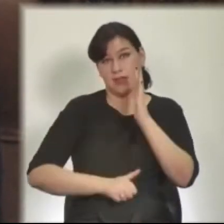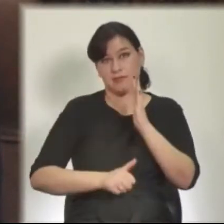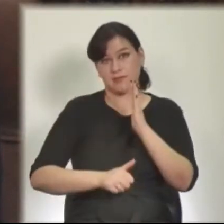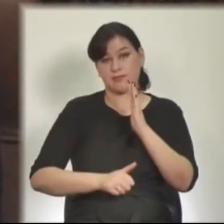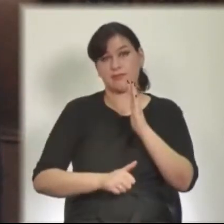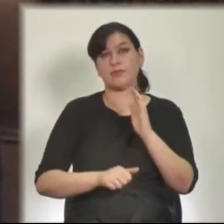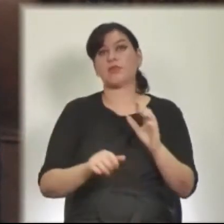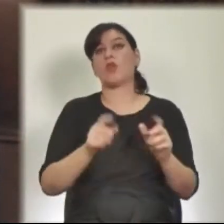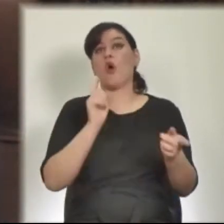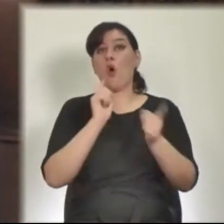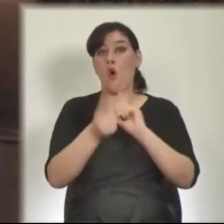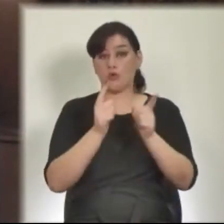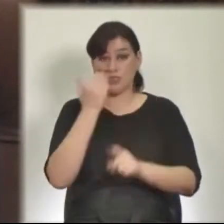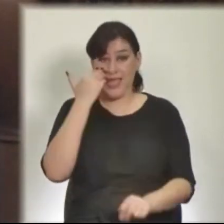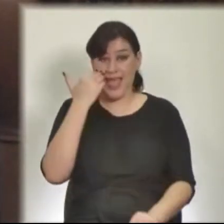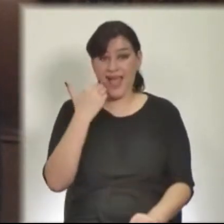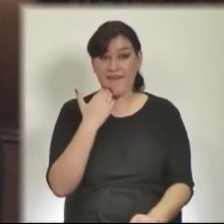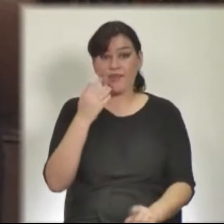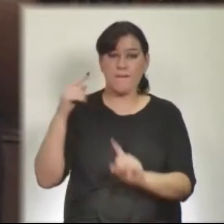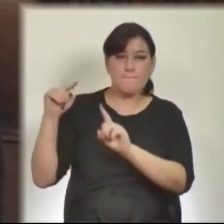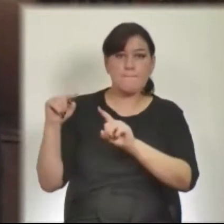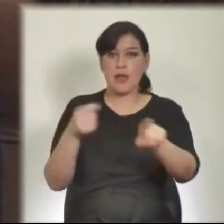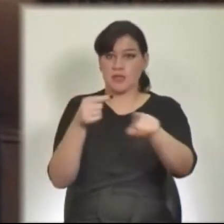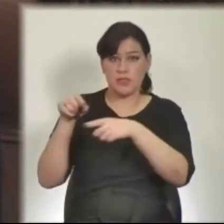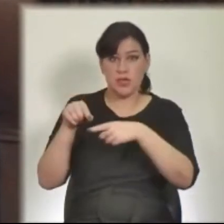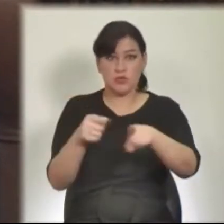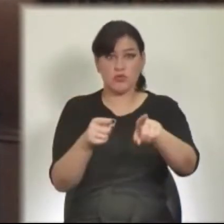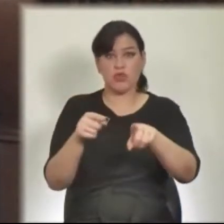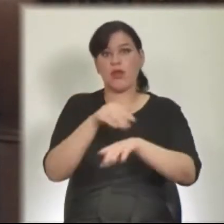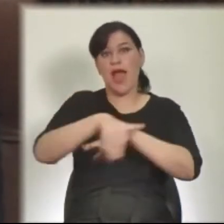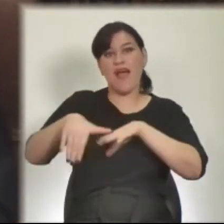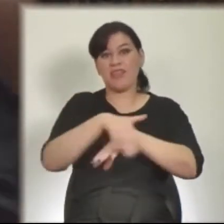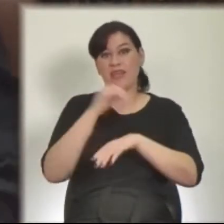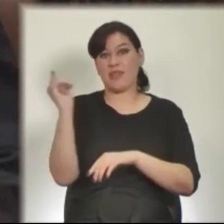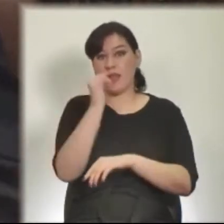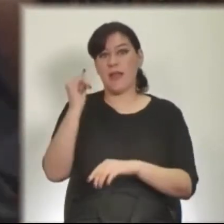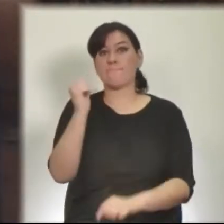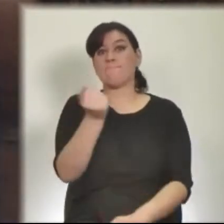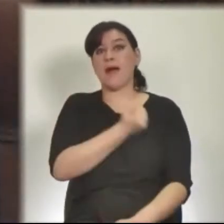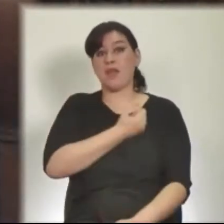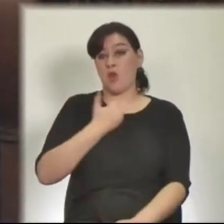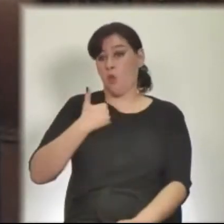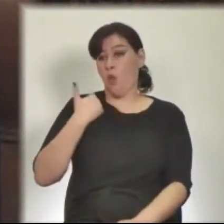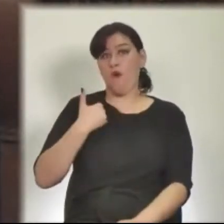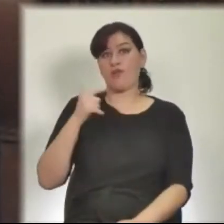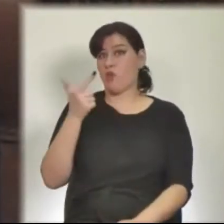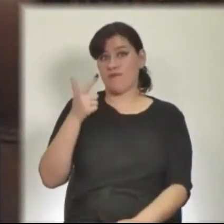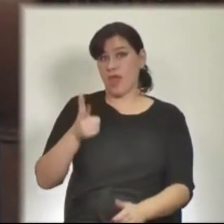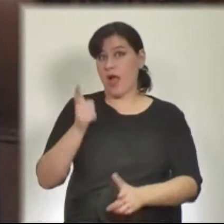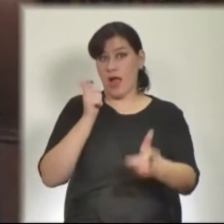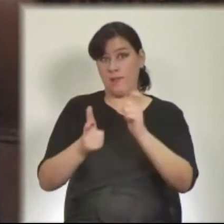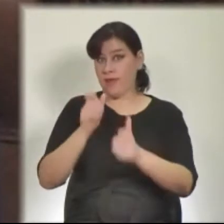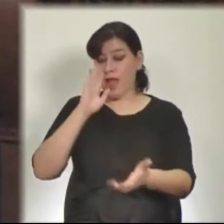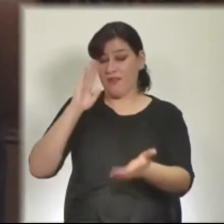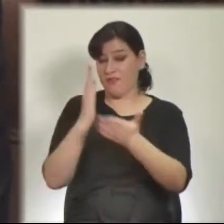El 11 de abril, en medio de una persecución policial en la Unida Italia, mataron a un joven desarmado. Un trágico final,